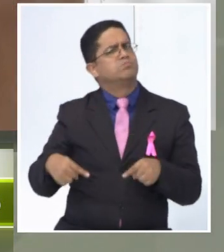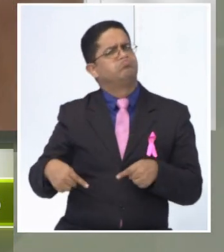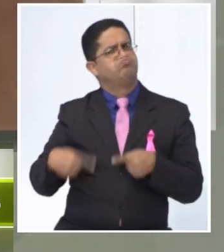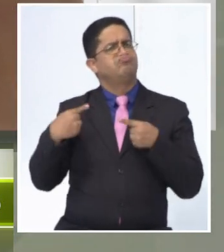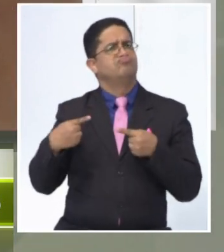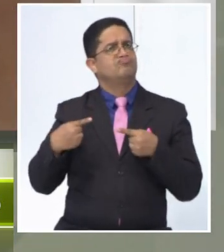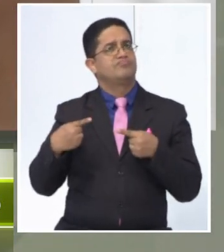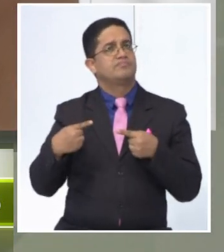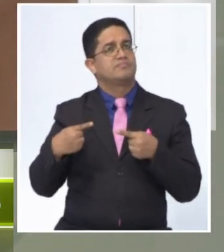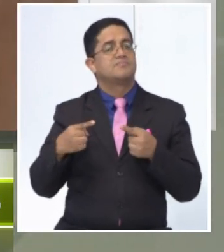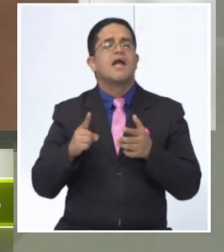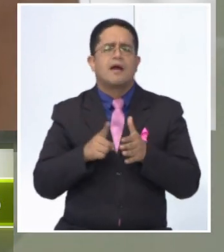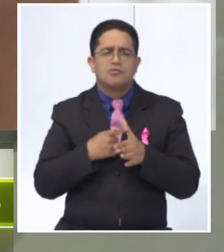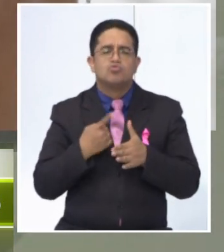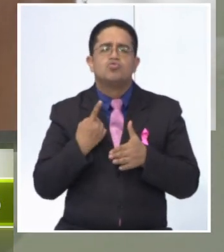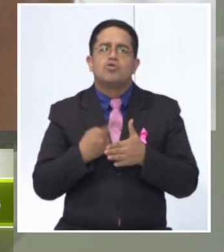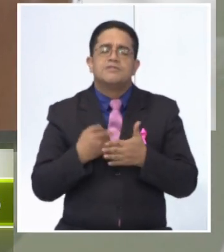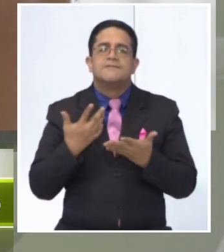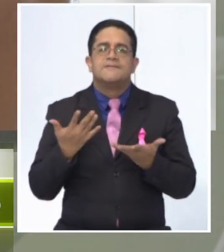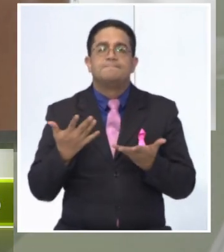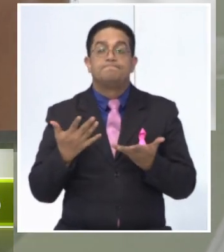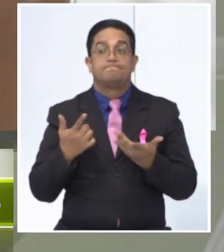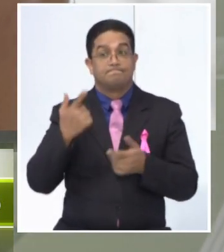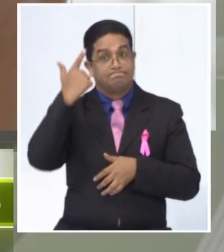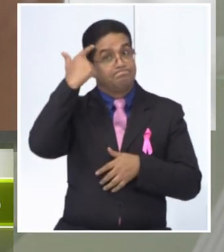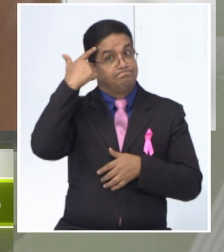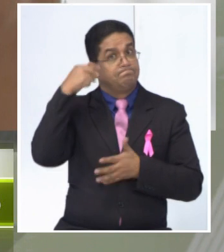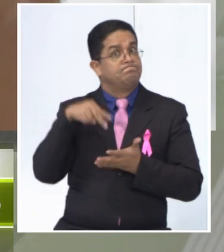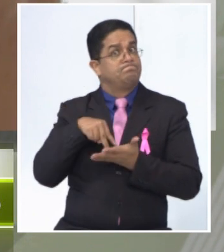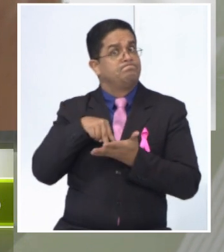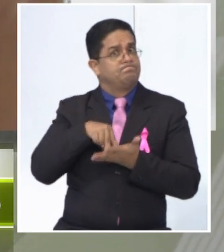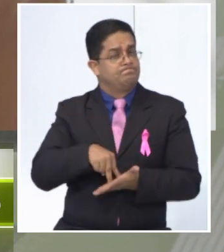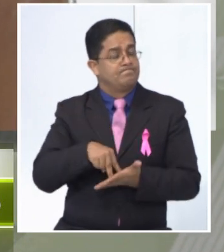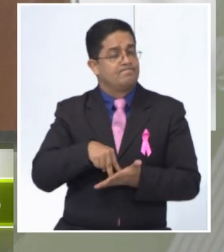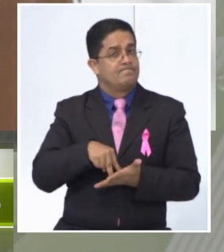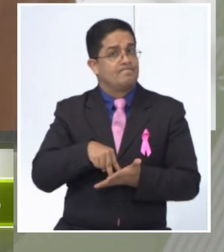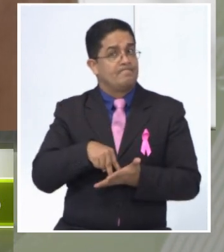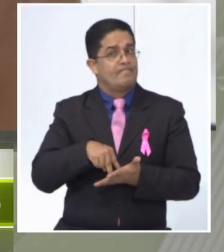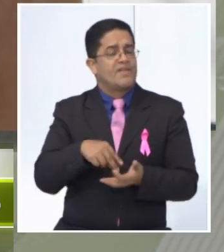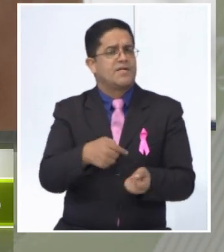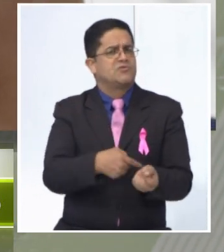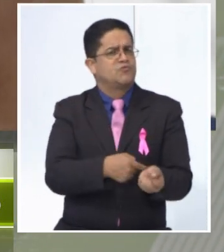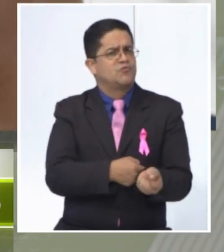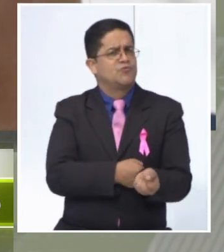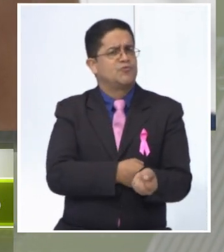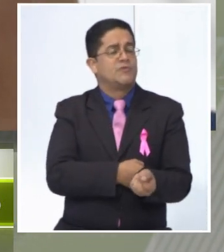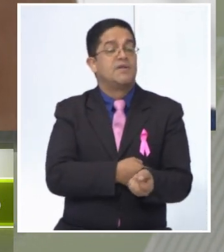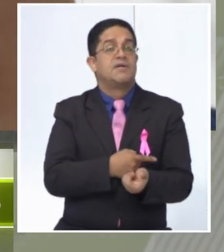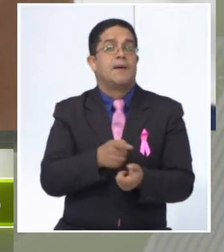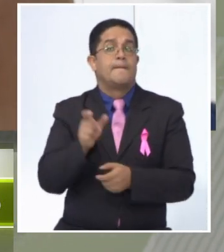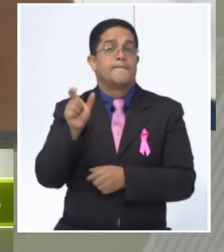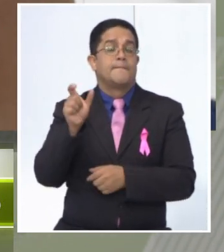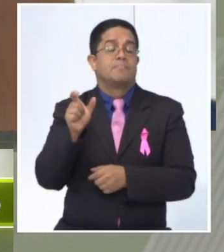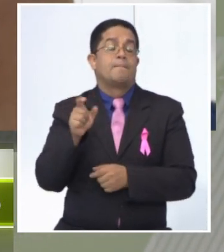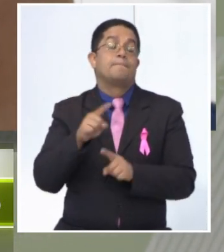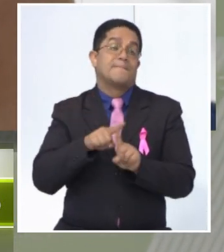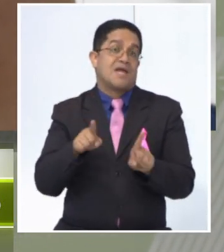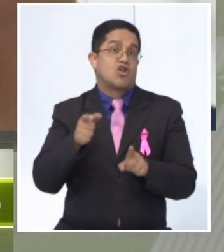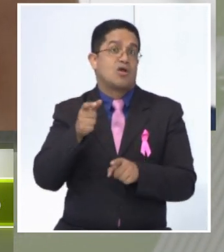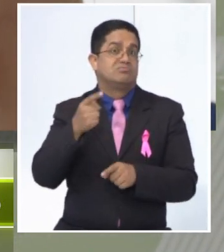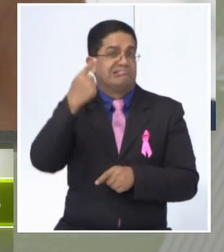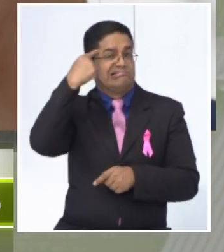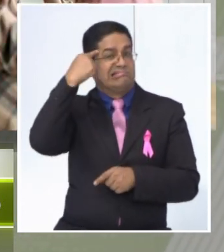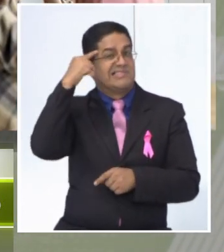al tener un aprovechamiento más bajo de los tratamientos médicos, esta persona podría tener incluso un pronóstico